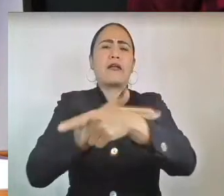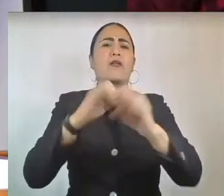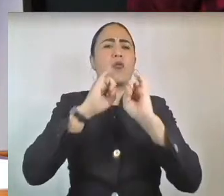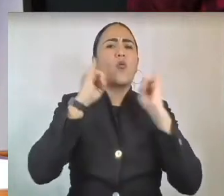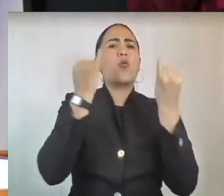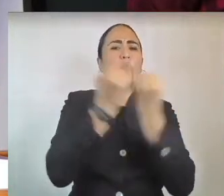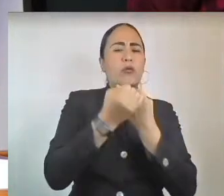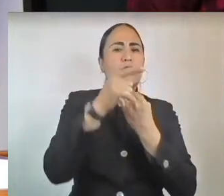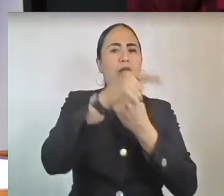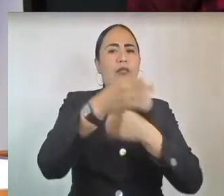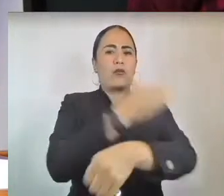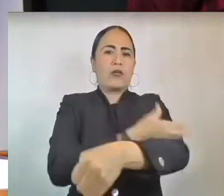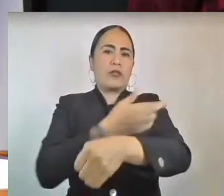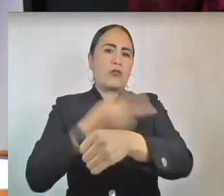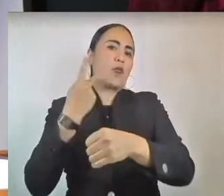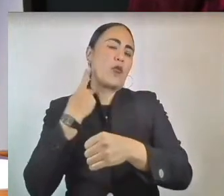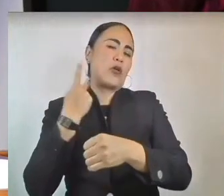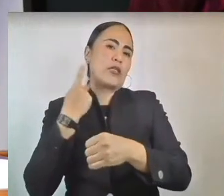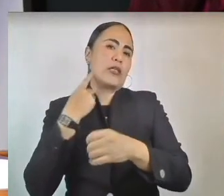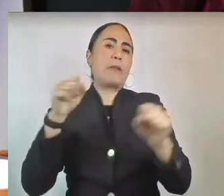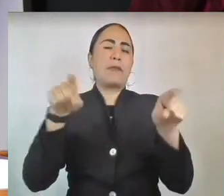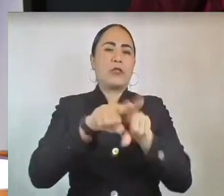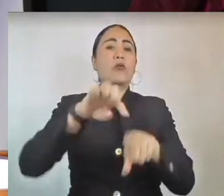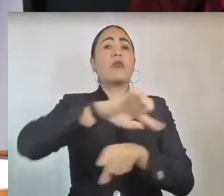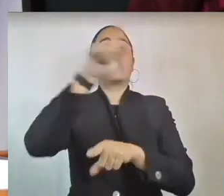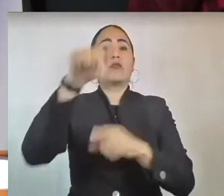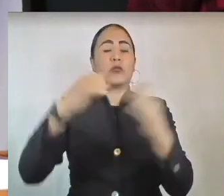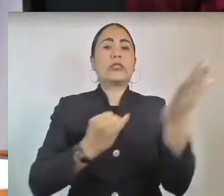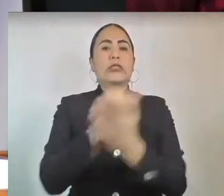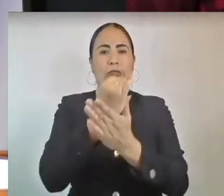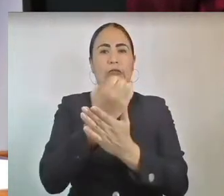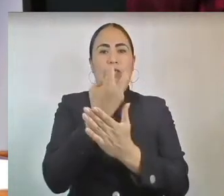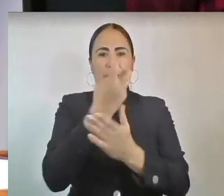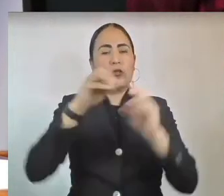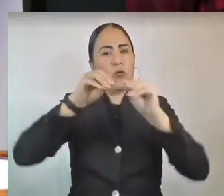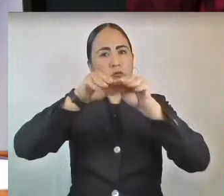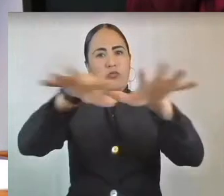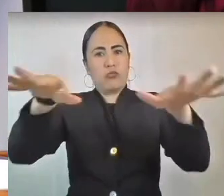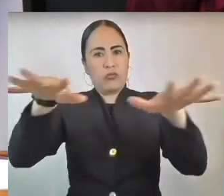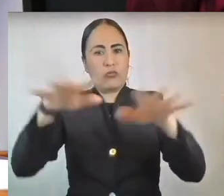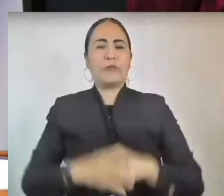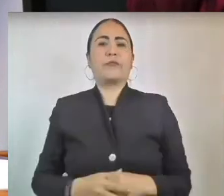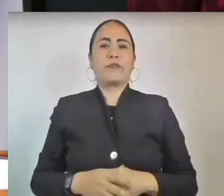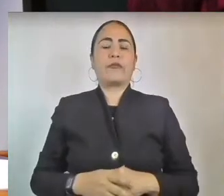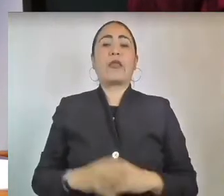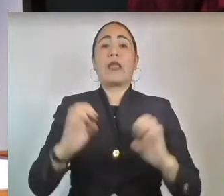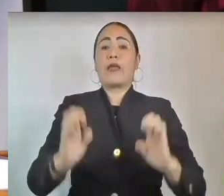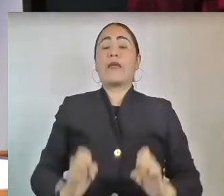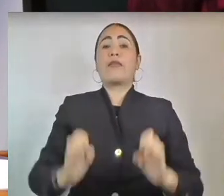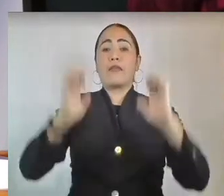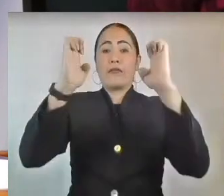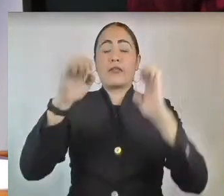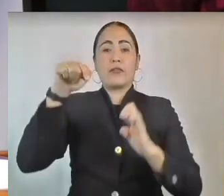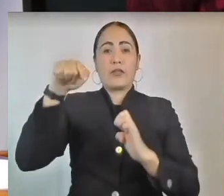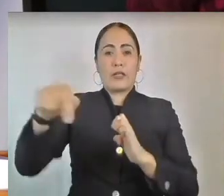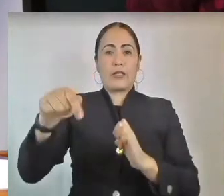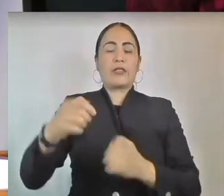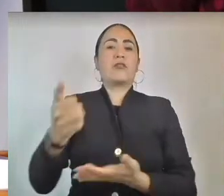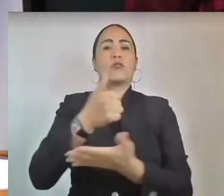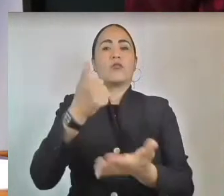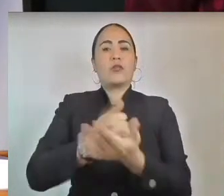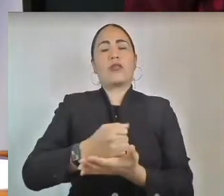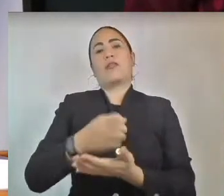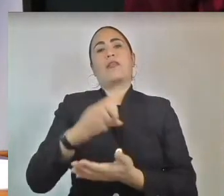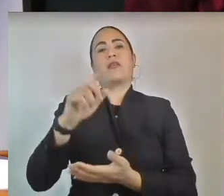determinación correspondiente se hará pública. Dado en el Palacio del Poder Legislativo, en la ciudad de Toluca de Lerdo, capital